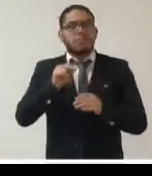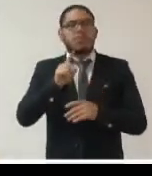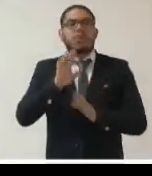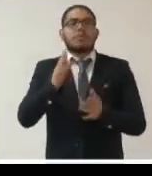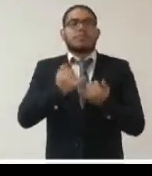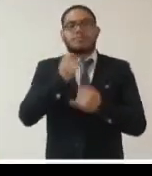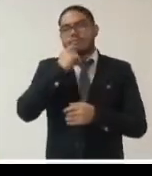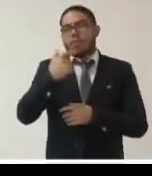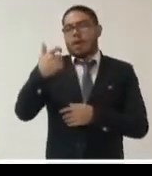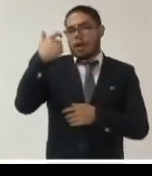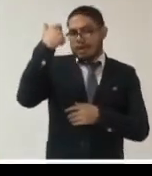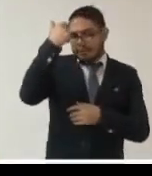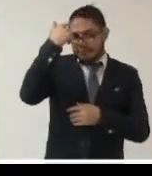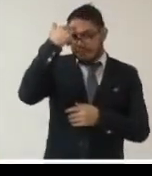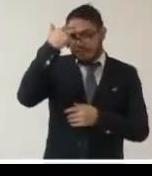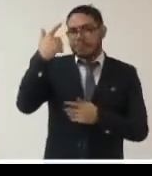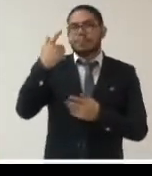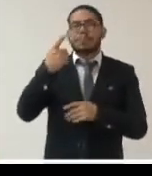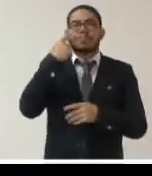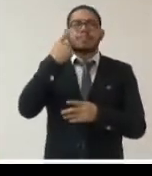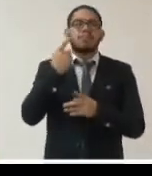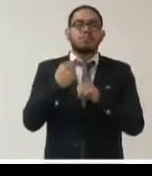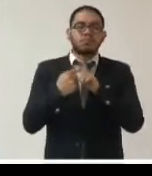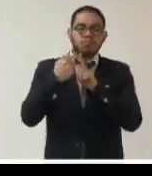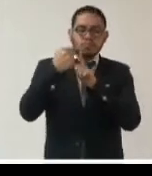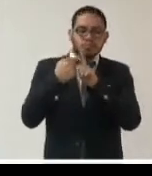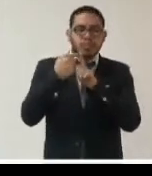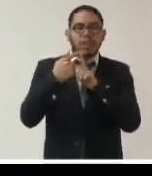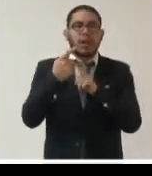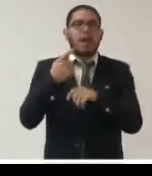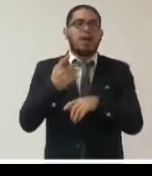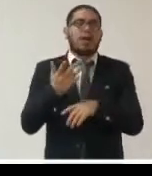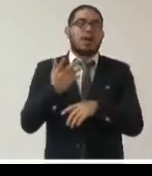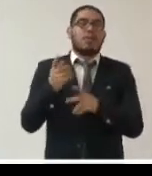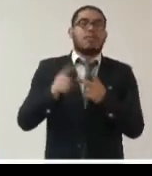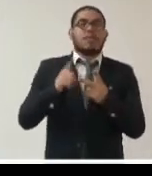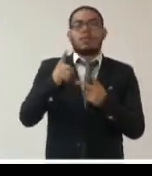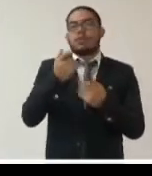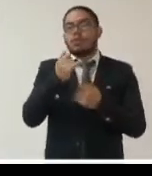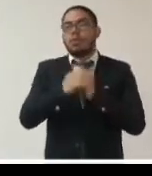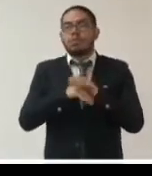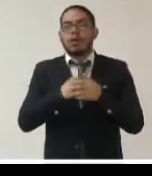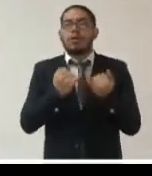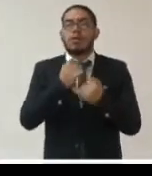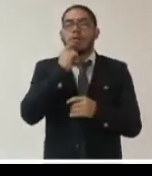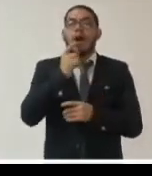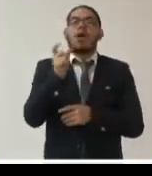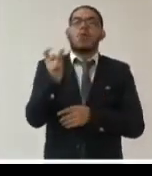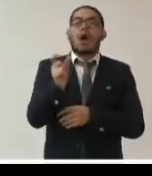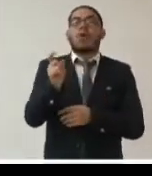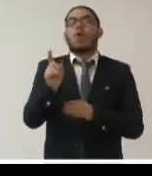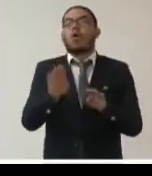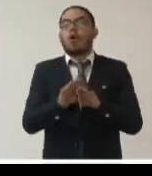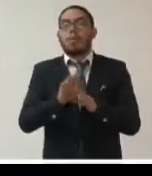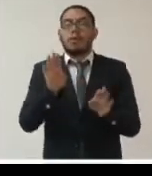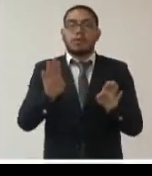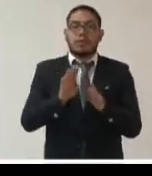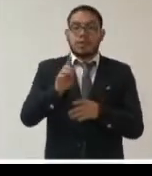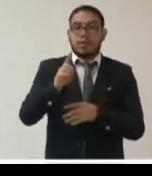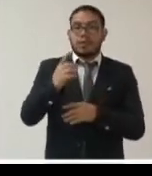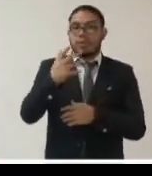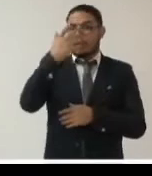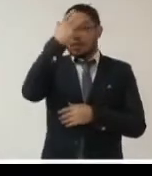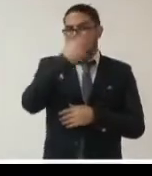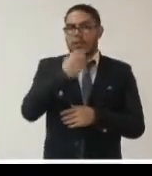temperatura por parte de los comercios en los centros del trabajo cuándo cómo y con qué límites se puede utilizar el reconocimiento